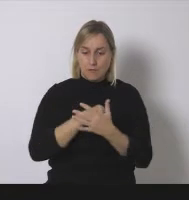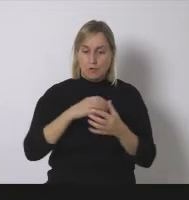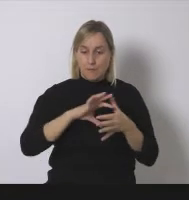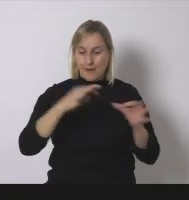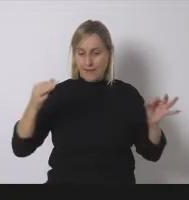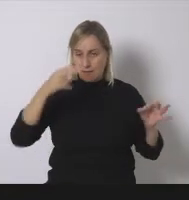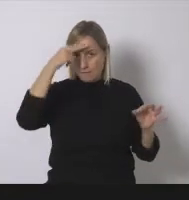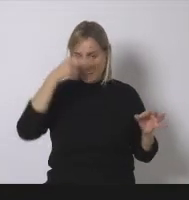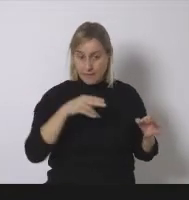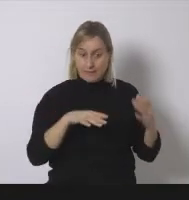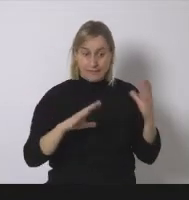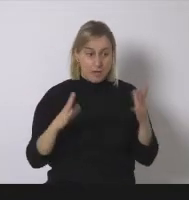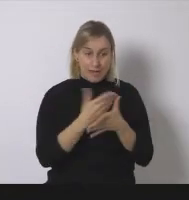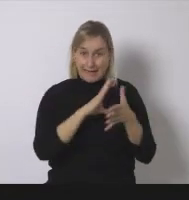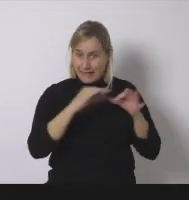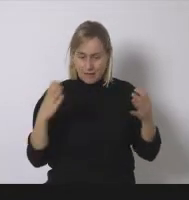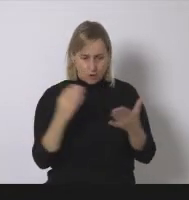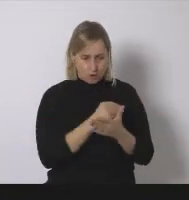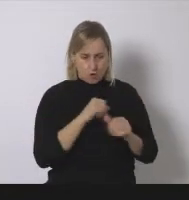el consumo de la energía